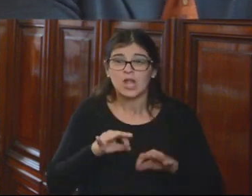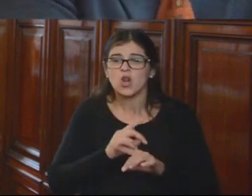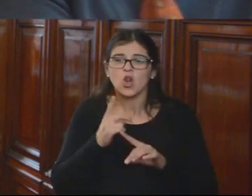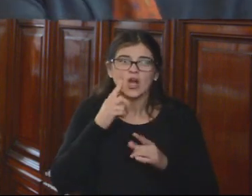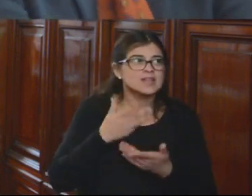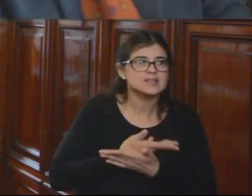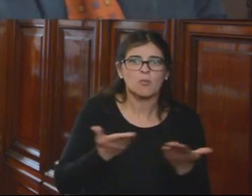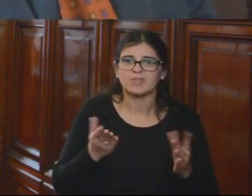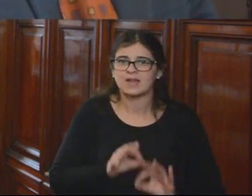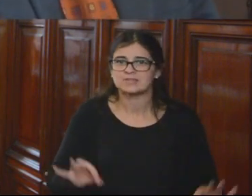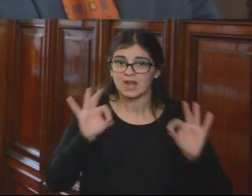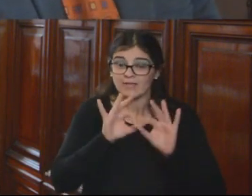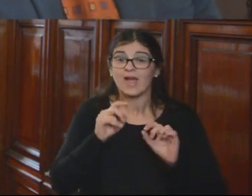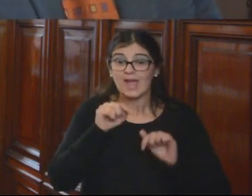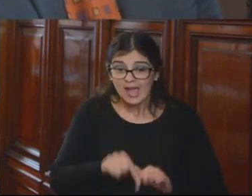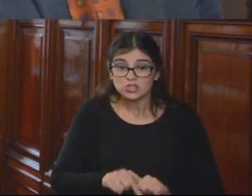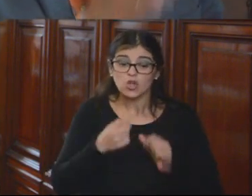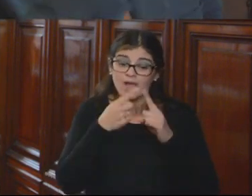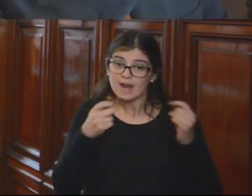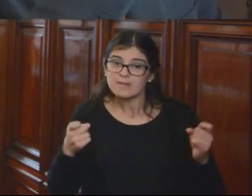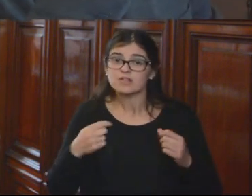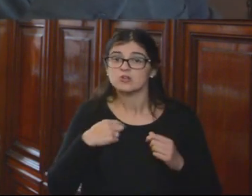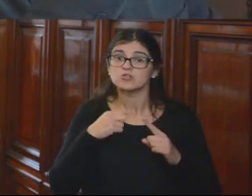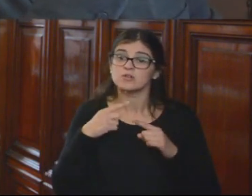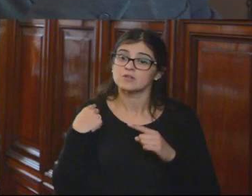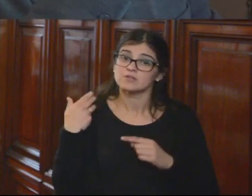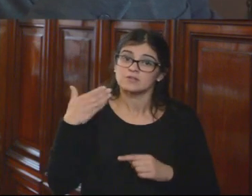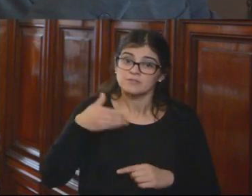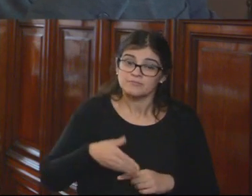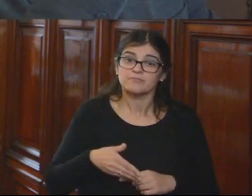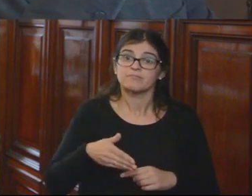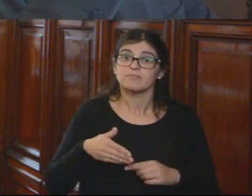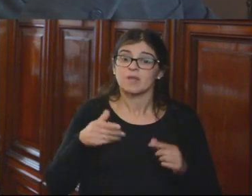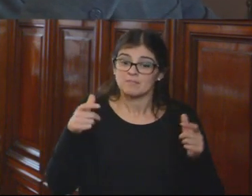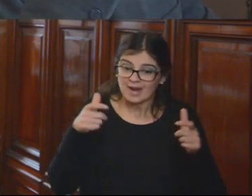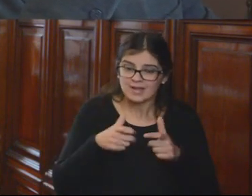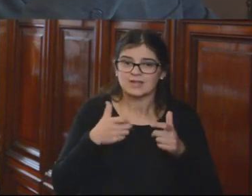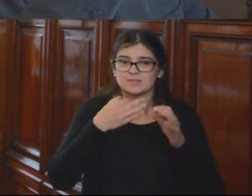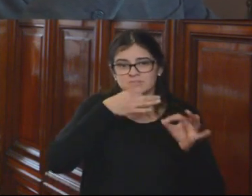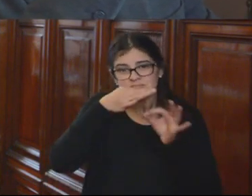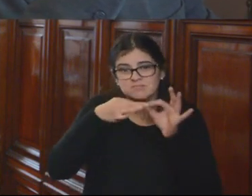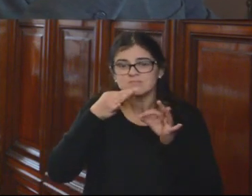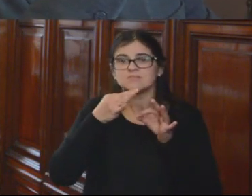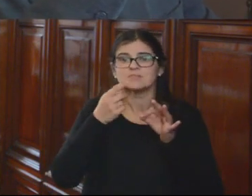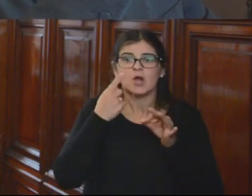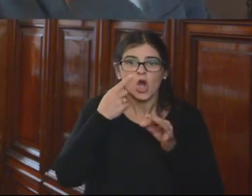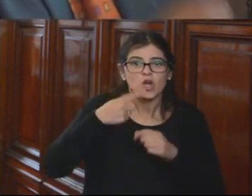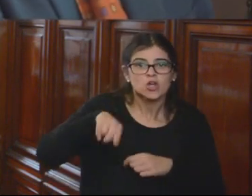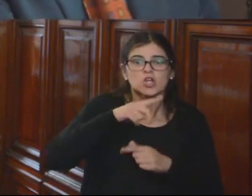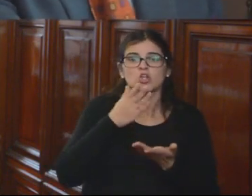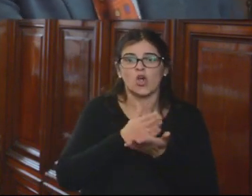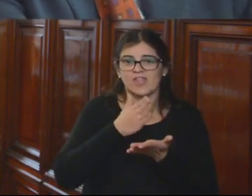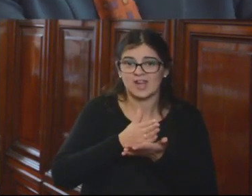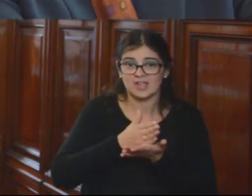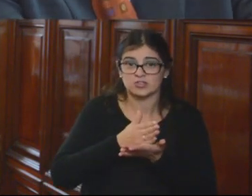demostrada. Entonces, esos son los elementos que nos traen a esta alta entidad para poder poner en conocimiento la vulneración de los derechos